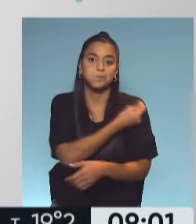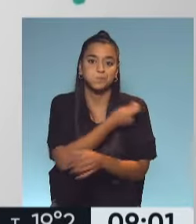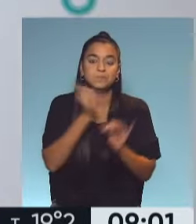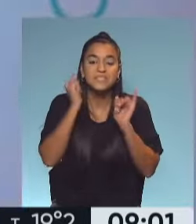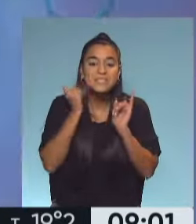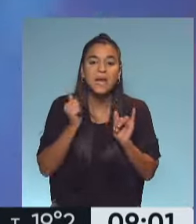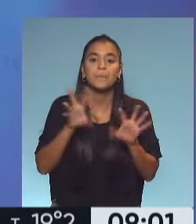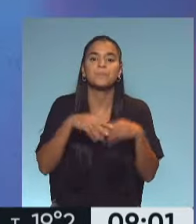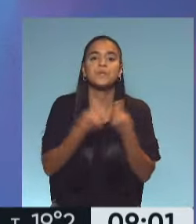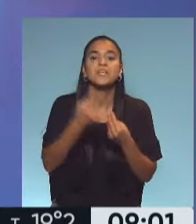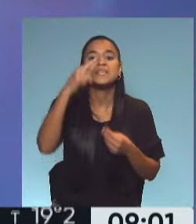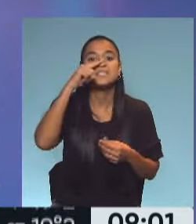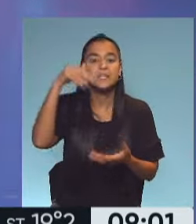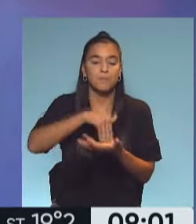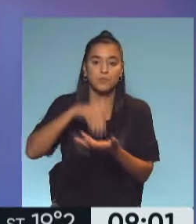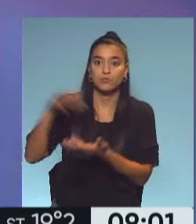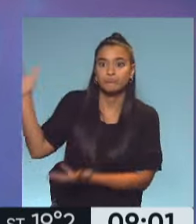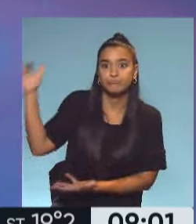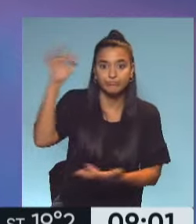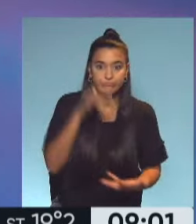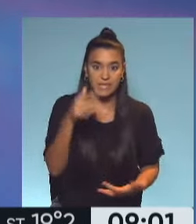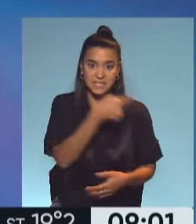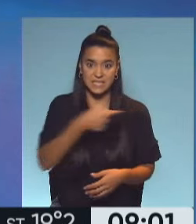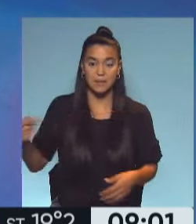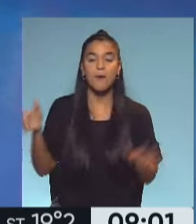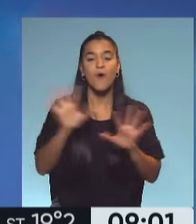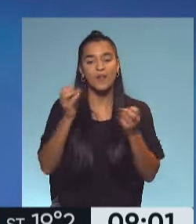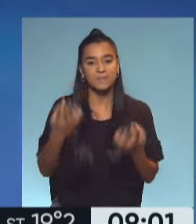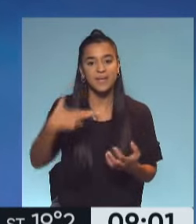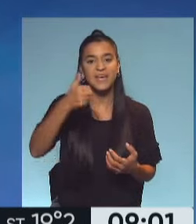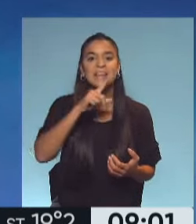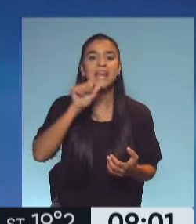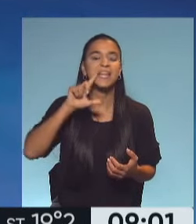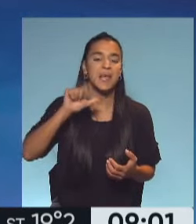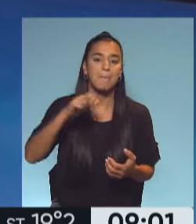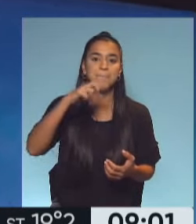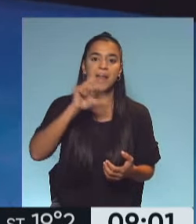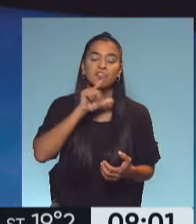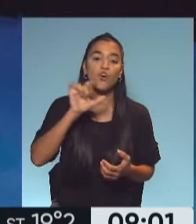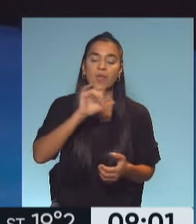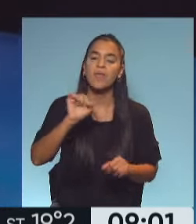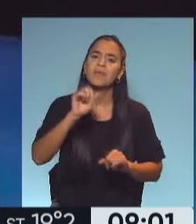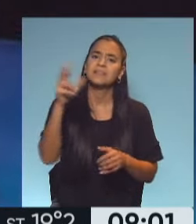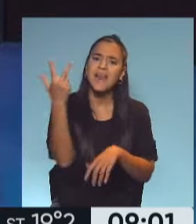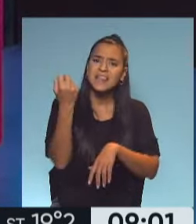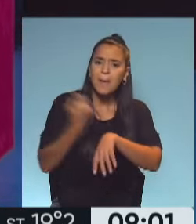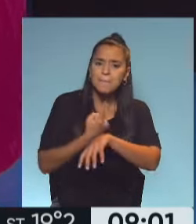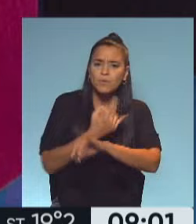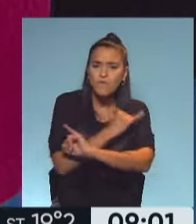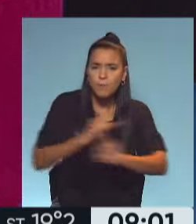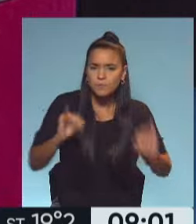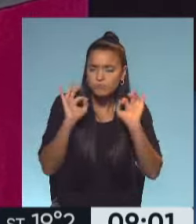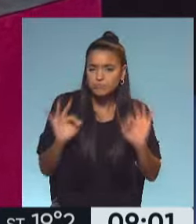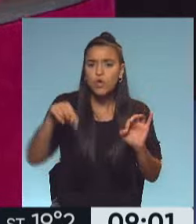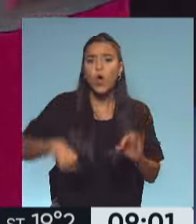de un total casi de 7 millones que hemos recibido en esta semana. ¿Cómo les va? Mi nombre es Natalia Paratore, 30 minutos a pura información. Hoy les decía,